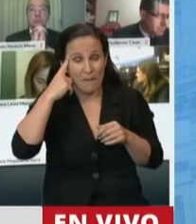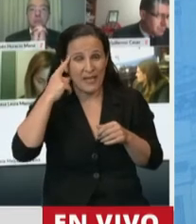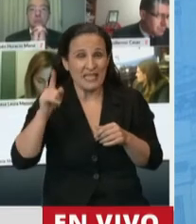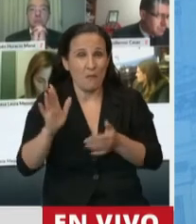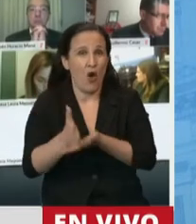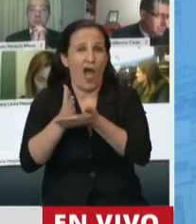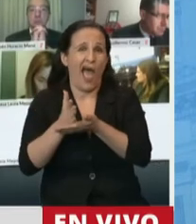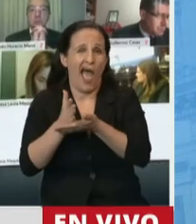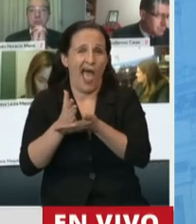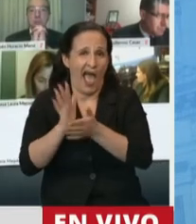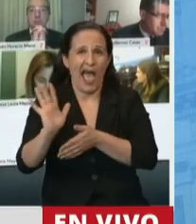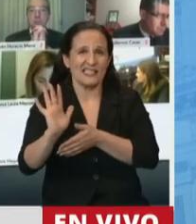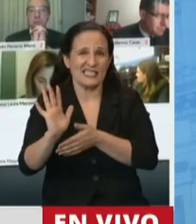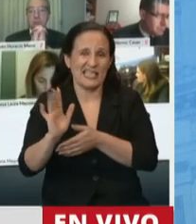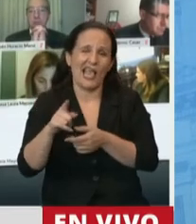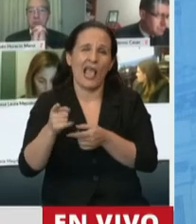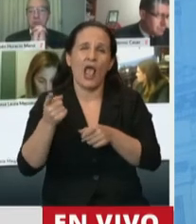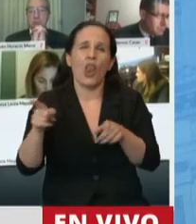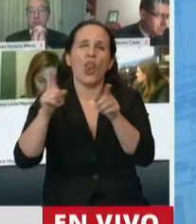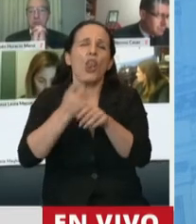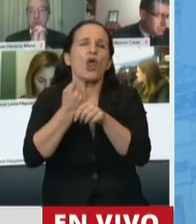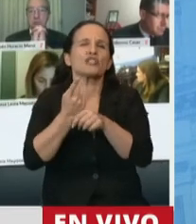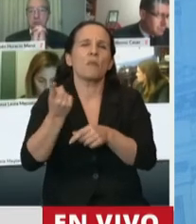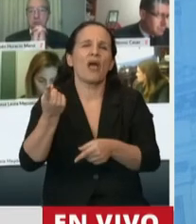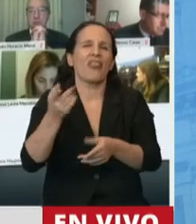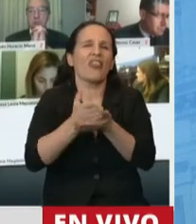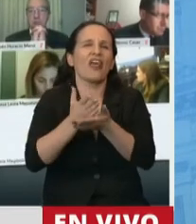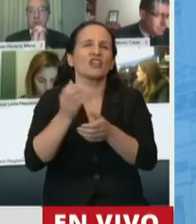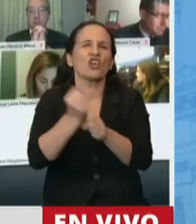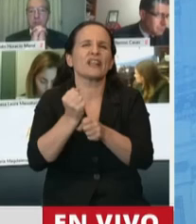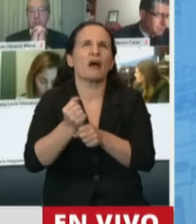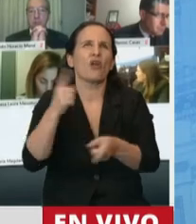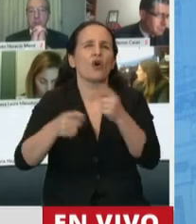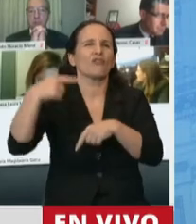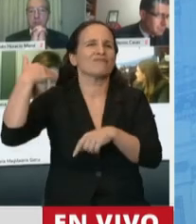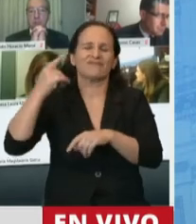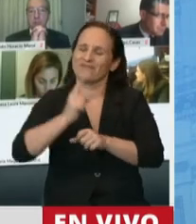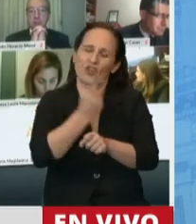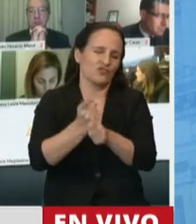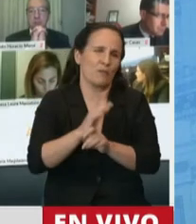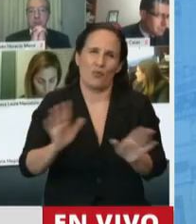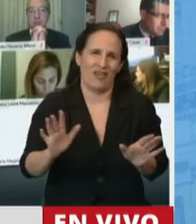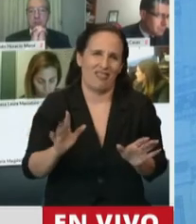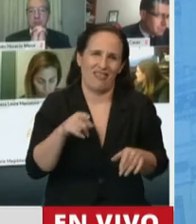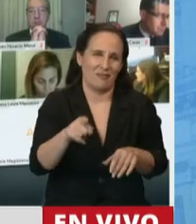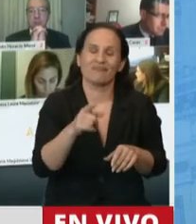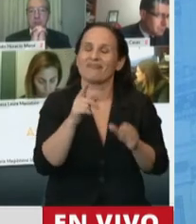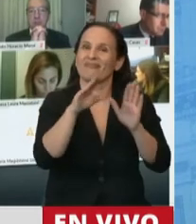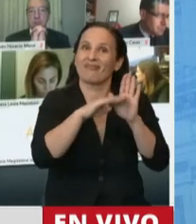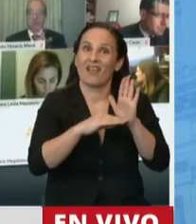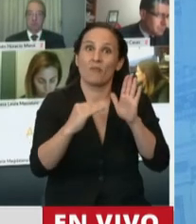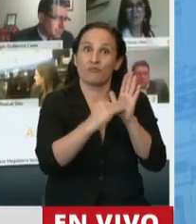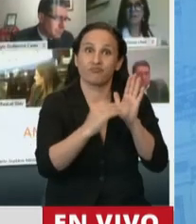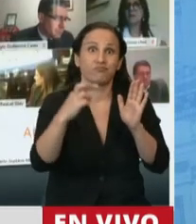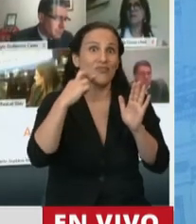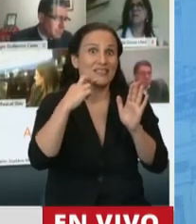dejar ni un milímetro, no se puede retroceder un milímetro en los derechos de los trabajadores. Entonces el artículo 19, presidente, lo que plantea es muy grave porque